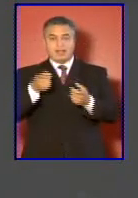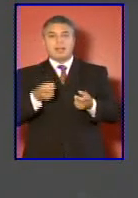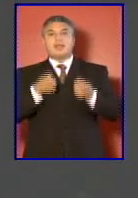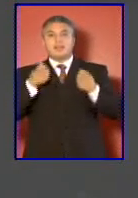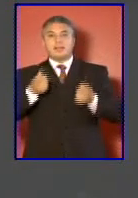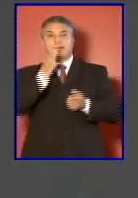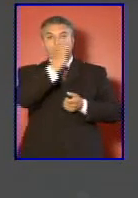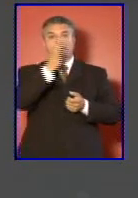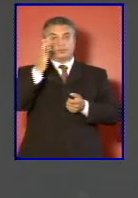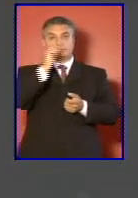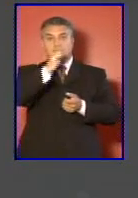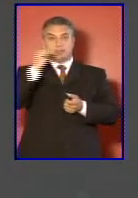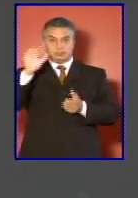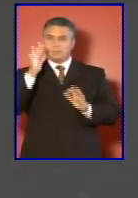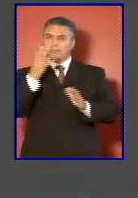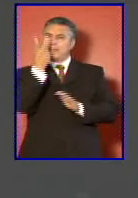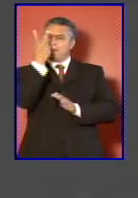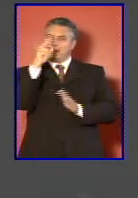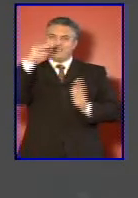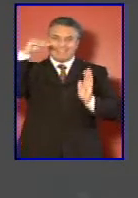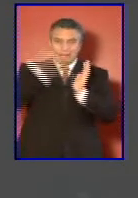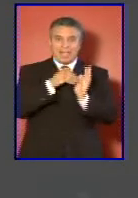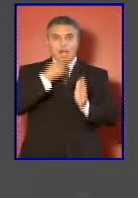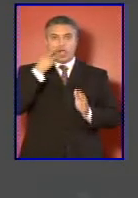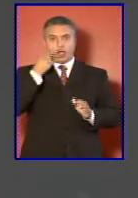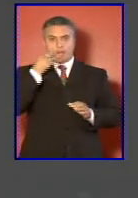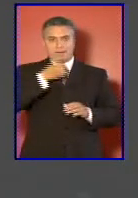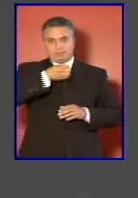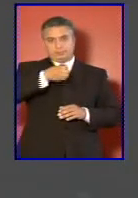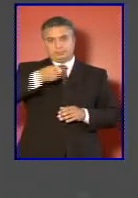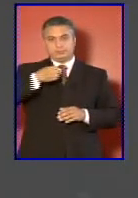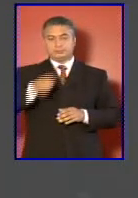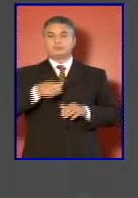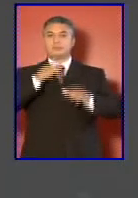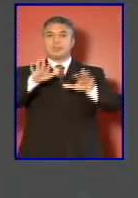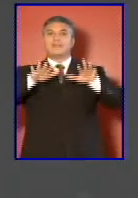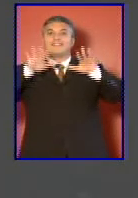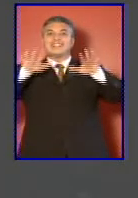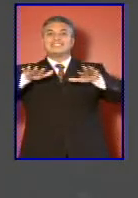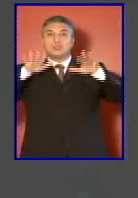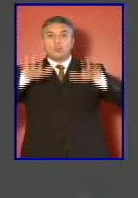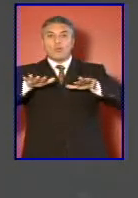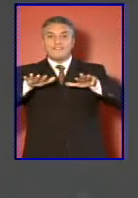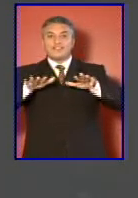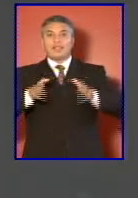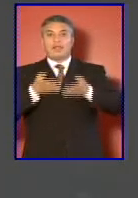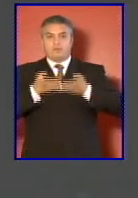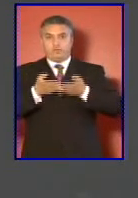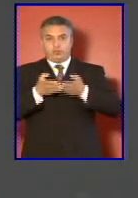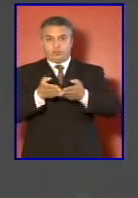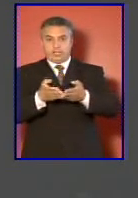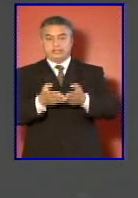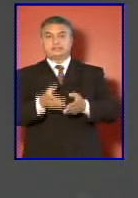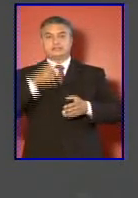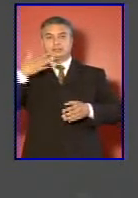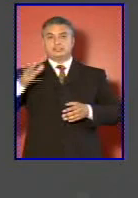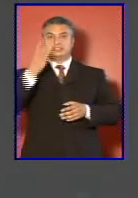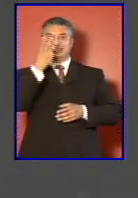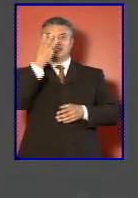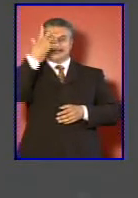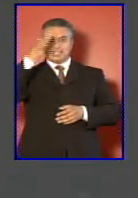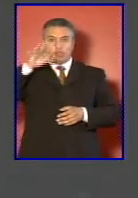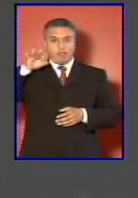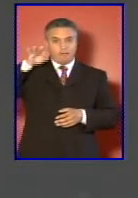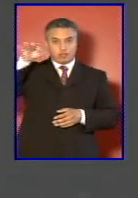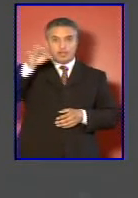llegó casi a los 20.000 efectivos se dispuso de 19 buques de la Armada 35 aviones de la FACH